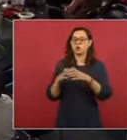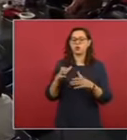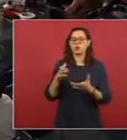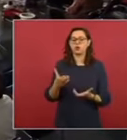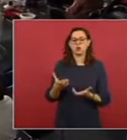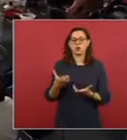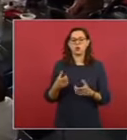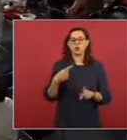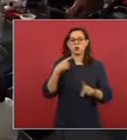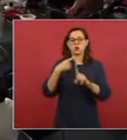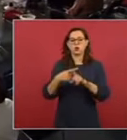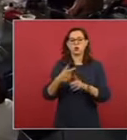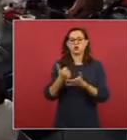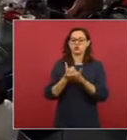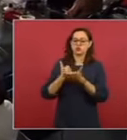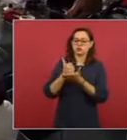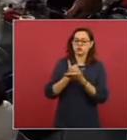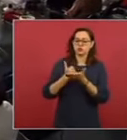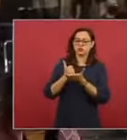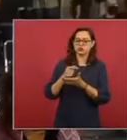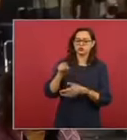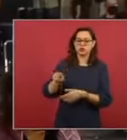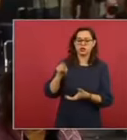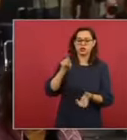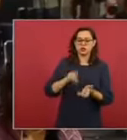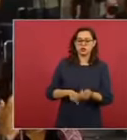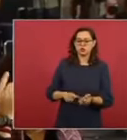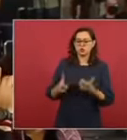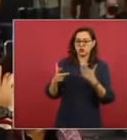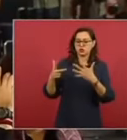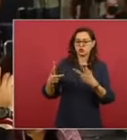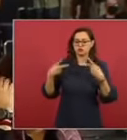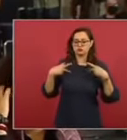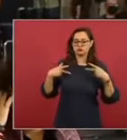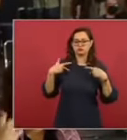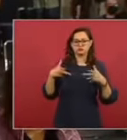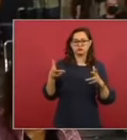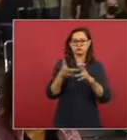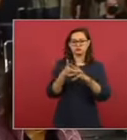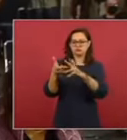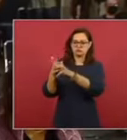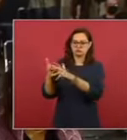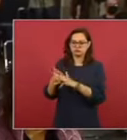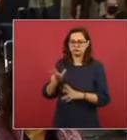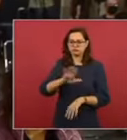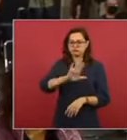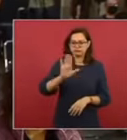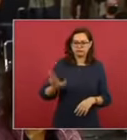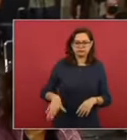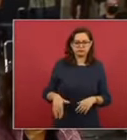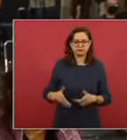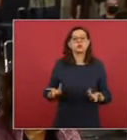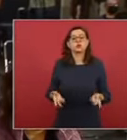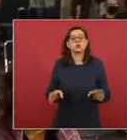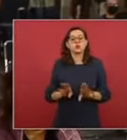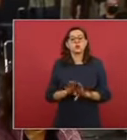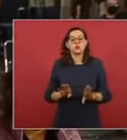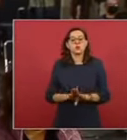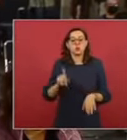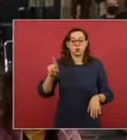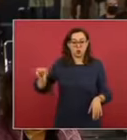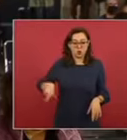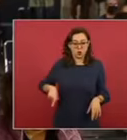ejecutadas? ¿Qué le ha informado el gobernador de manera puntual? Si ya se tiene información